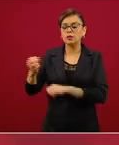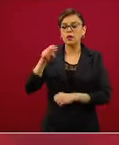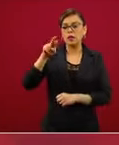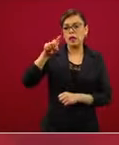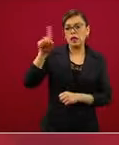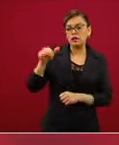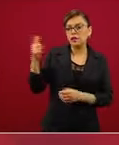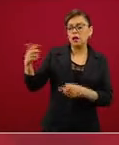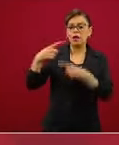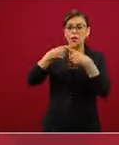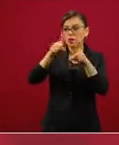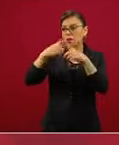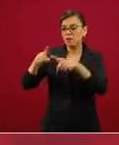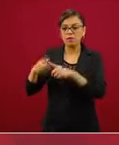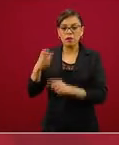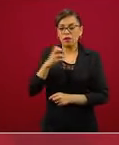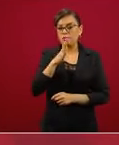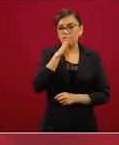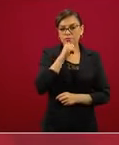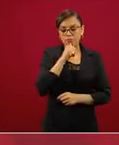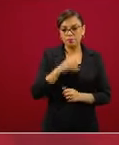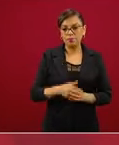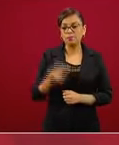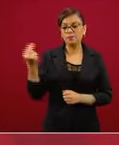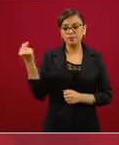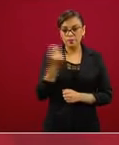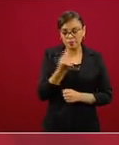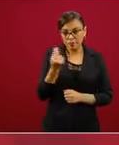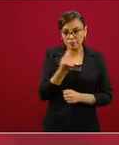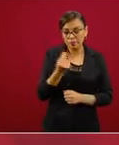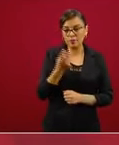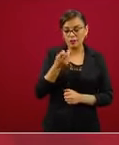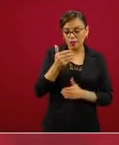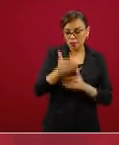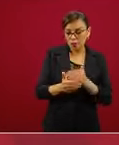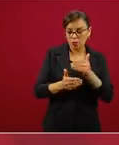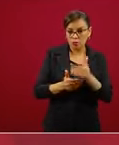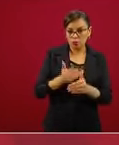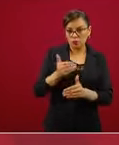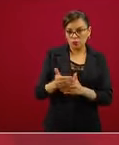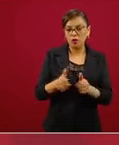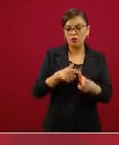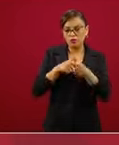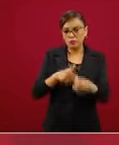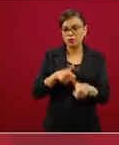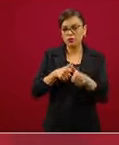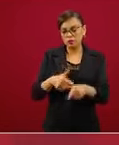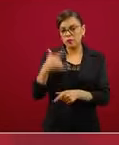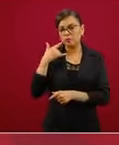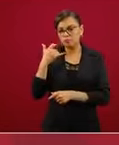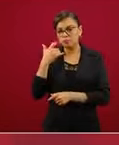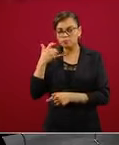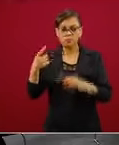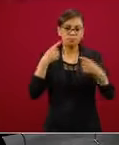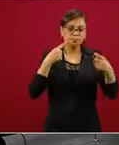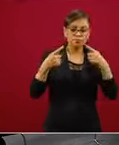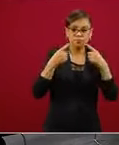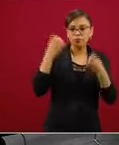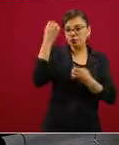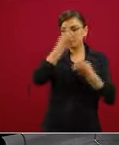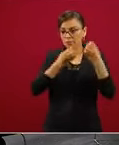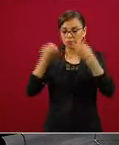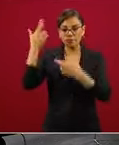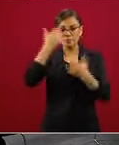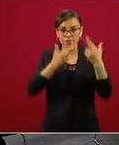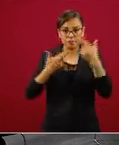divide una avenida. Entonces, estamos trabajando en este proceso, por lo pronto estamos todavía en una etapa